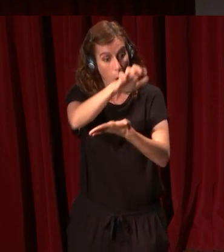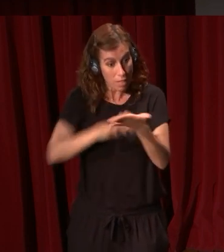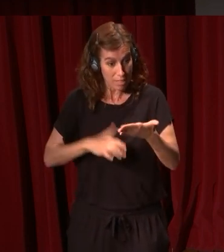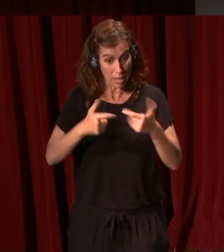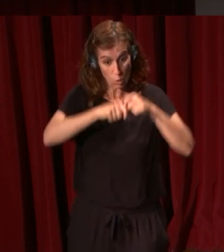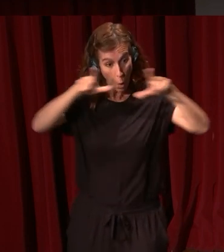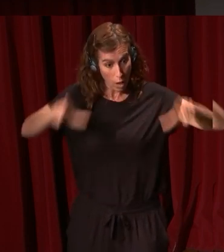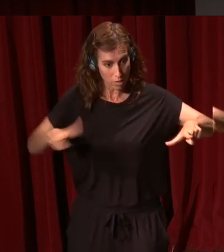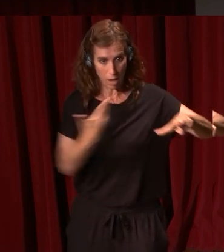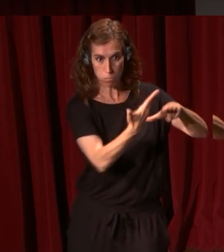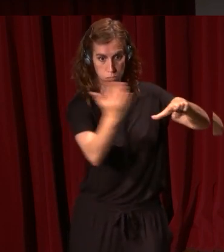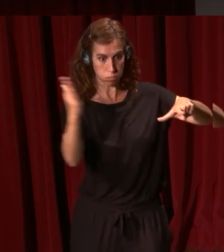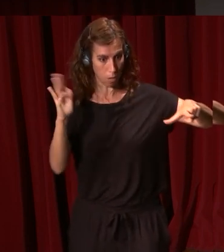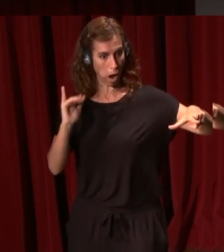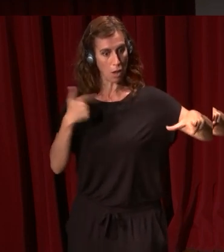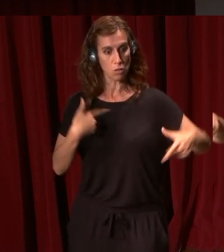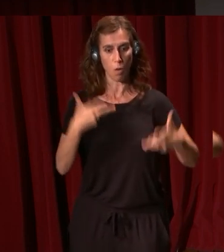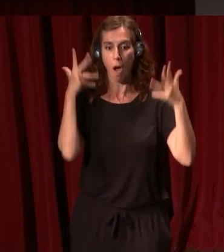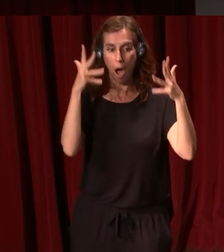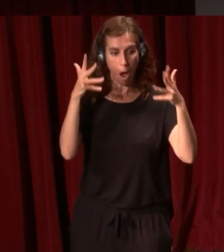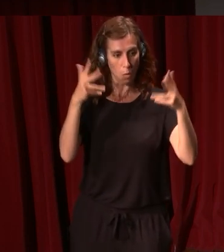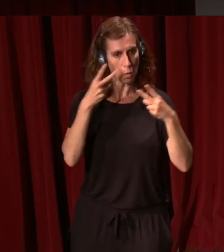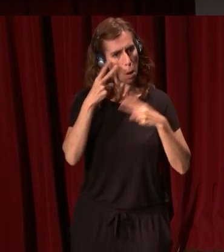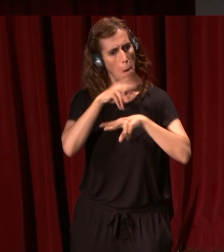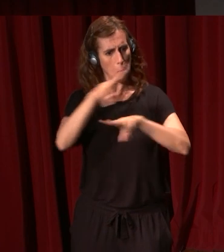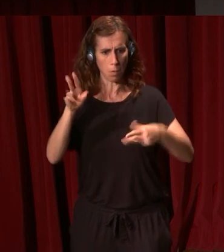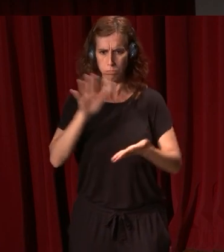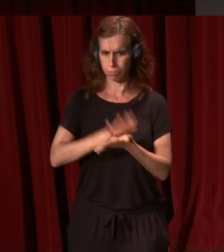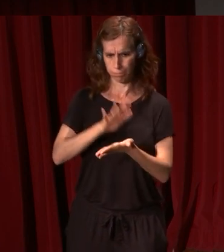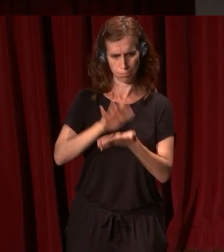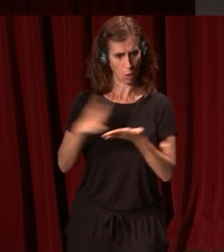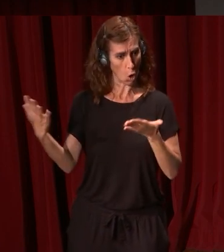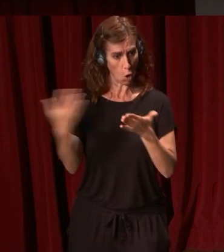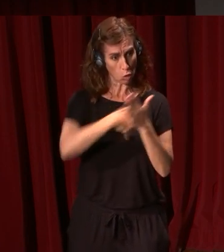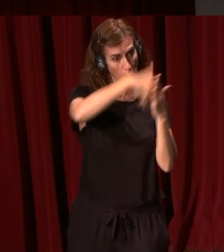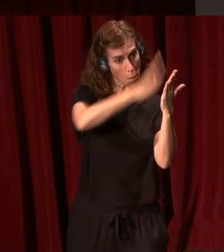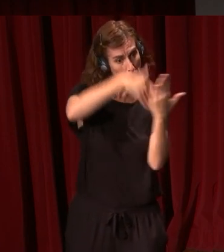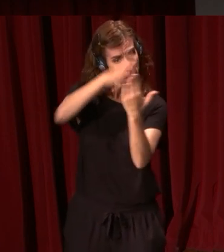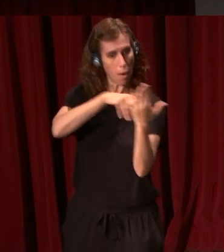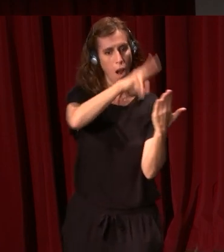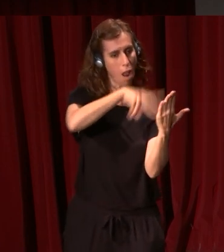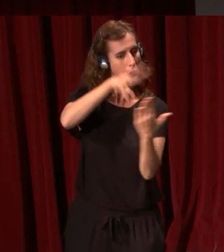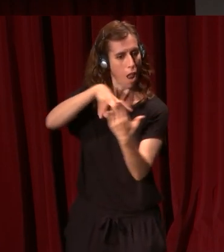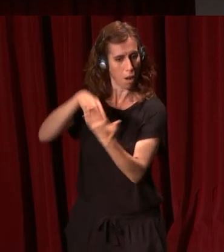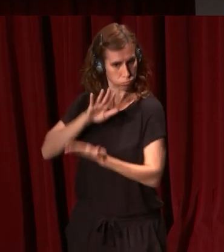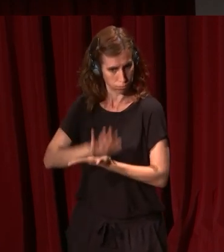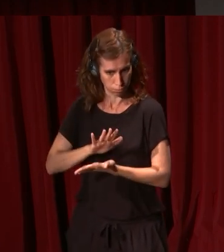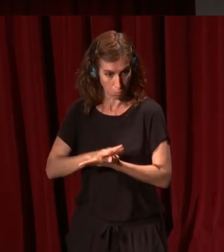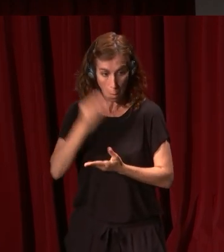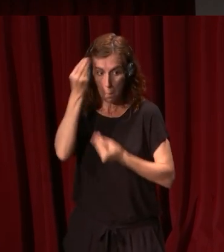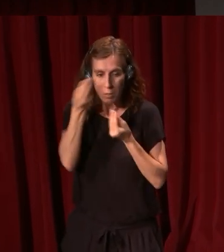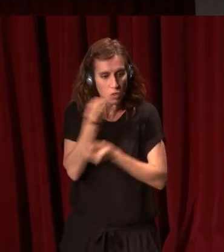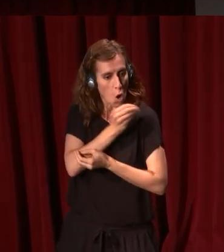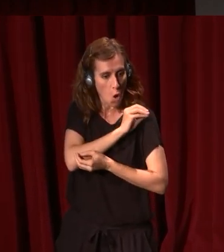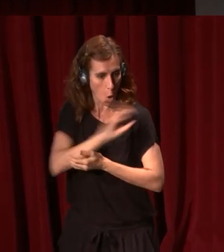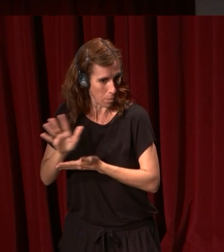sala. Yo recomiendo mucho hacer una visita tranquilamente, leyendo todos los textos que uno pueda y creo que es la mejor manera de